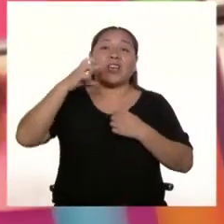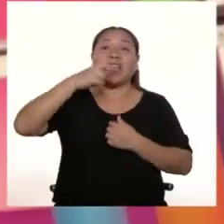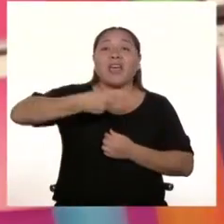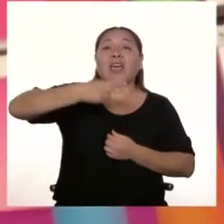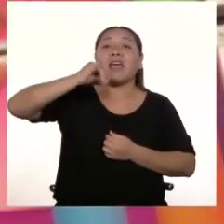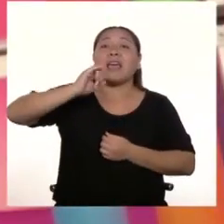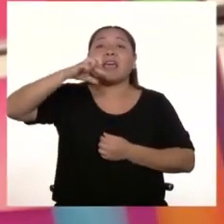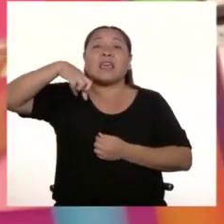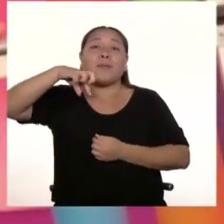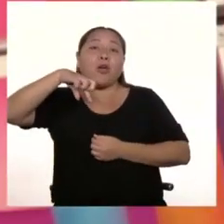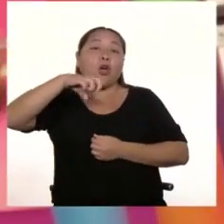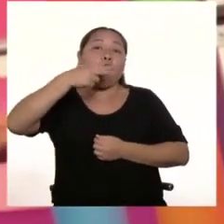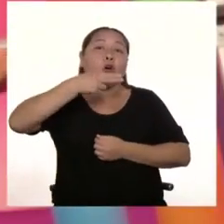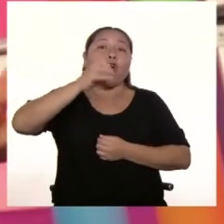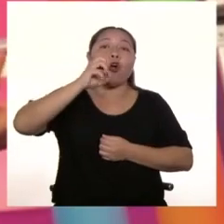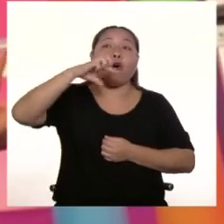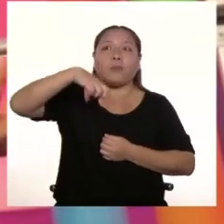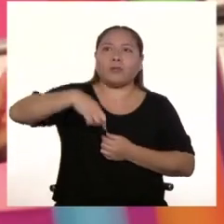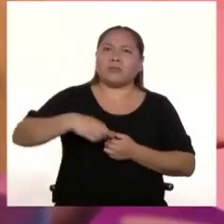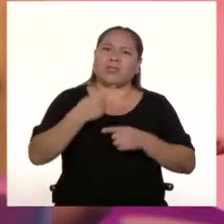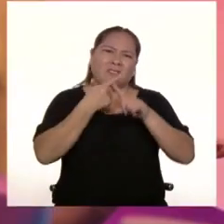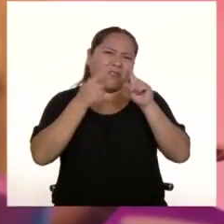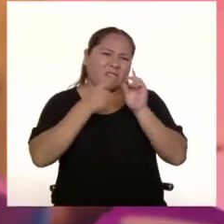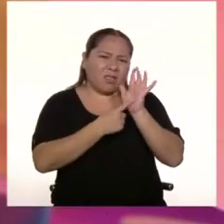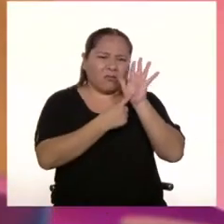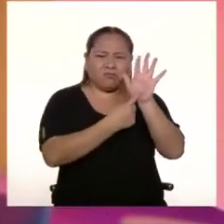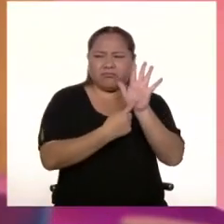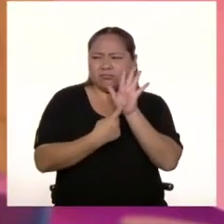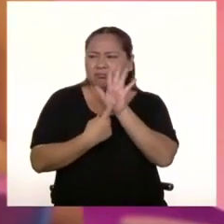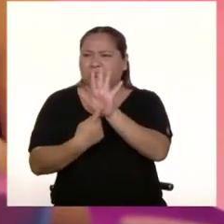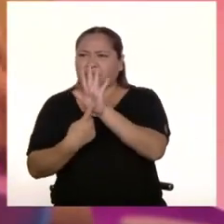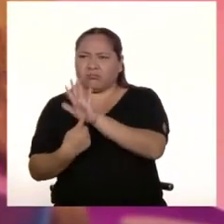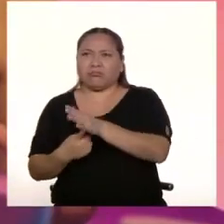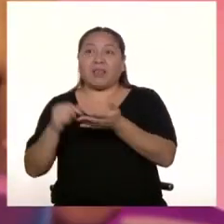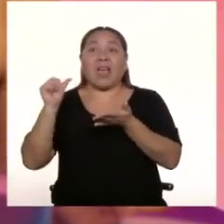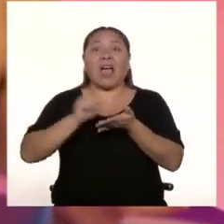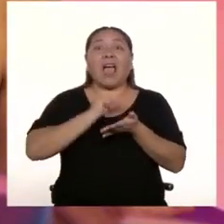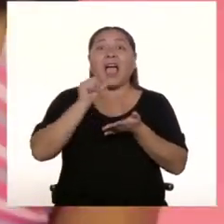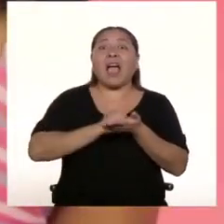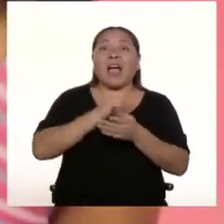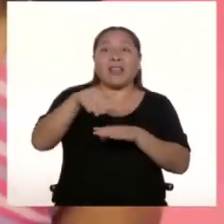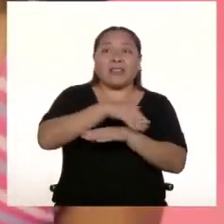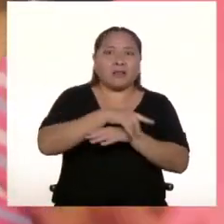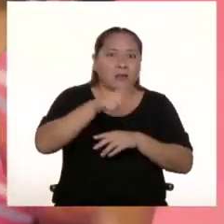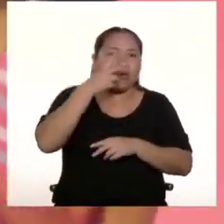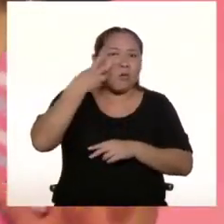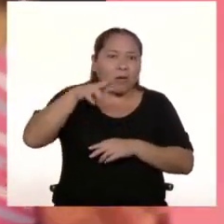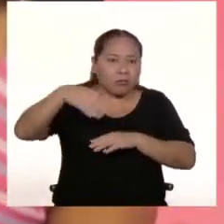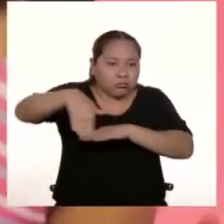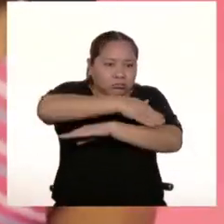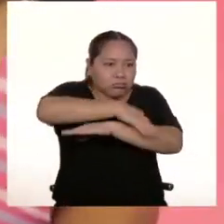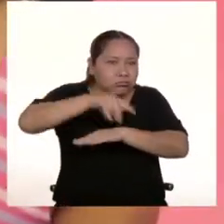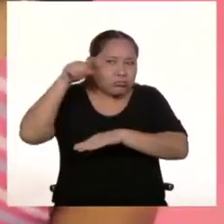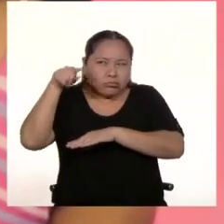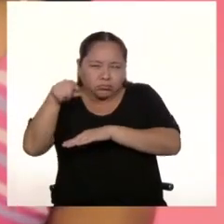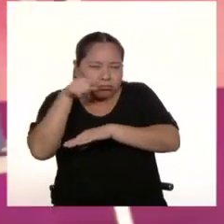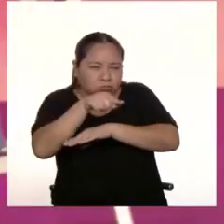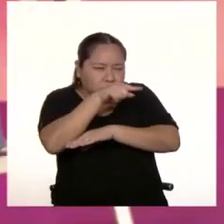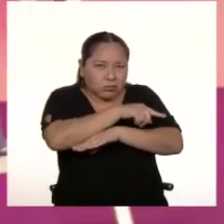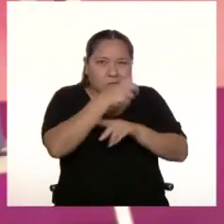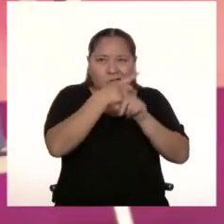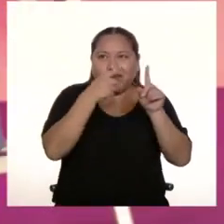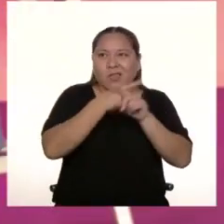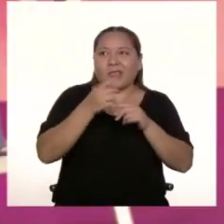todavía existen más expresiones de arte urbano. Solo hace falta que recorras un poco tu calle y así encontrarás mil y un formas.